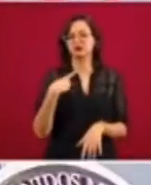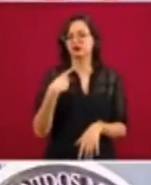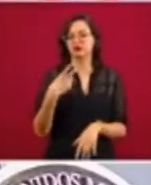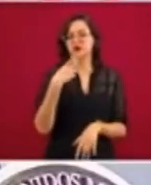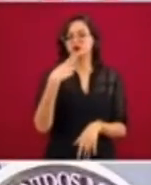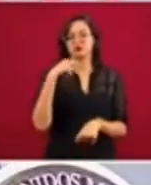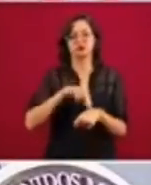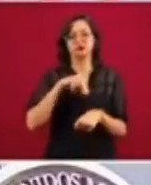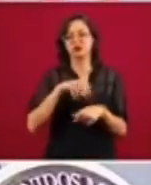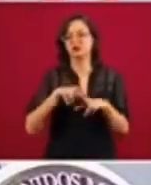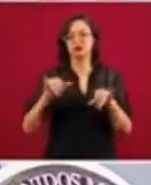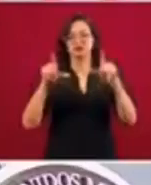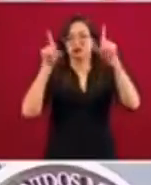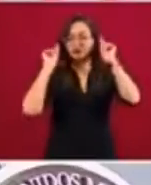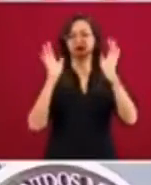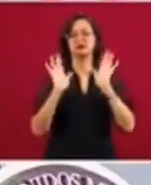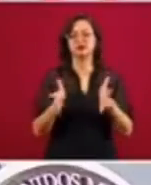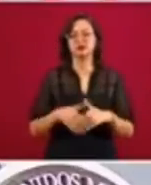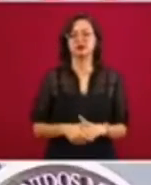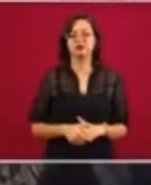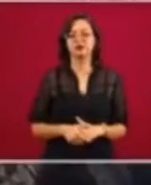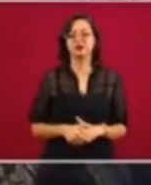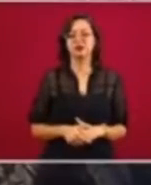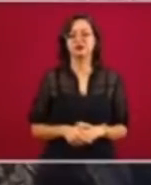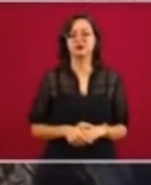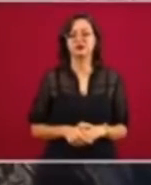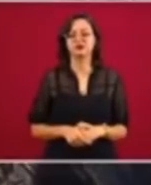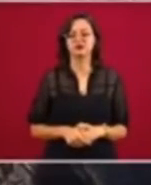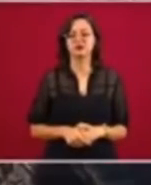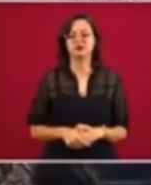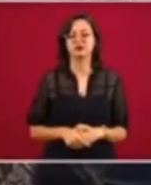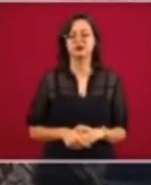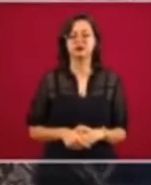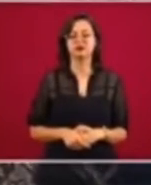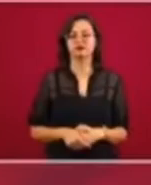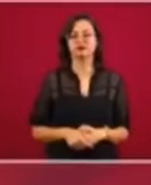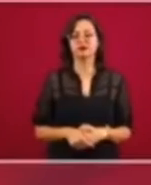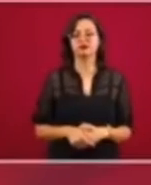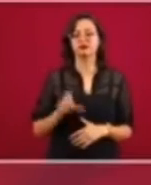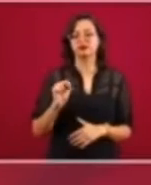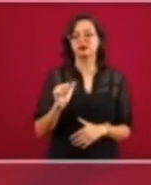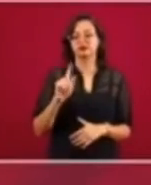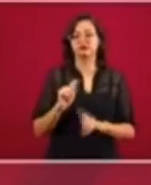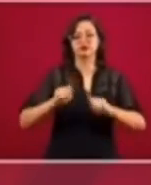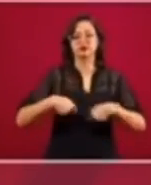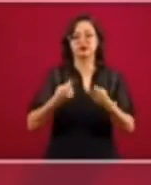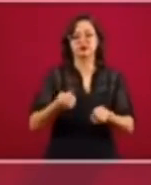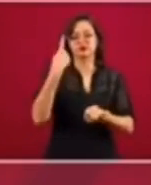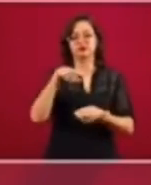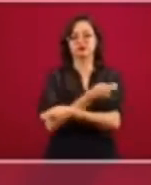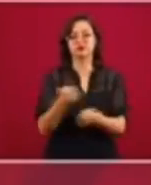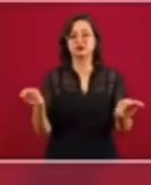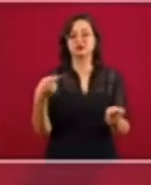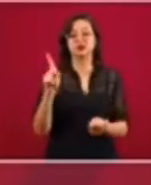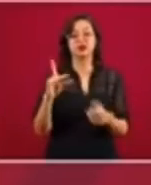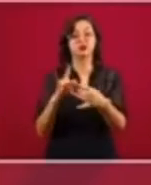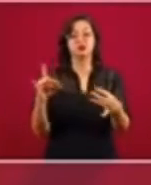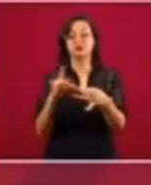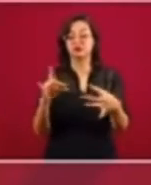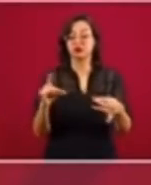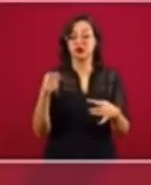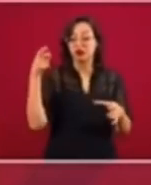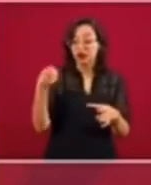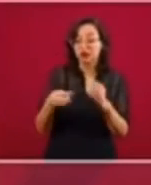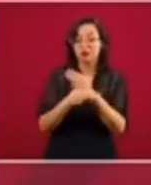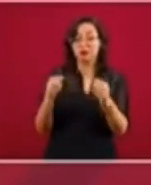médicos ni enfermeras. Ah, que fue algo que entregó el SAT para la distribución, pero se aclaró. No es el